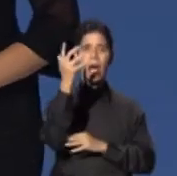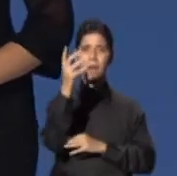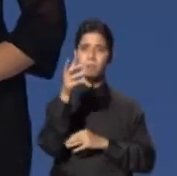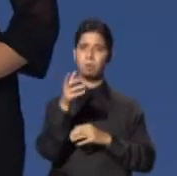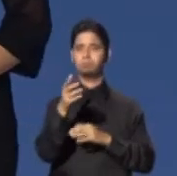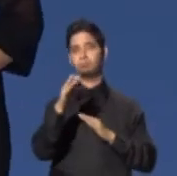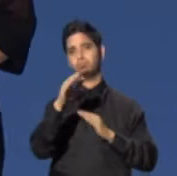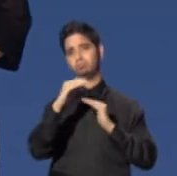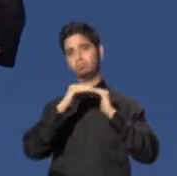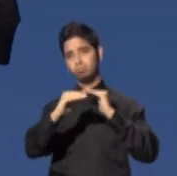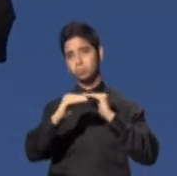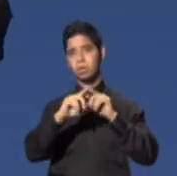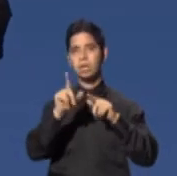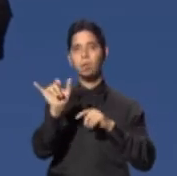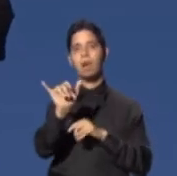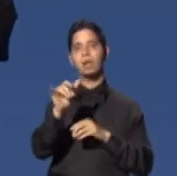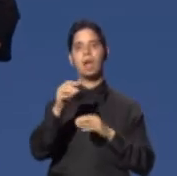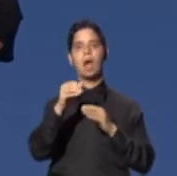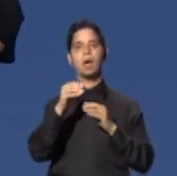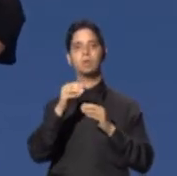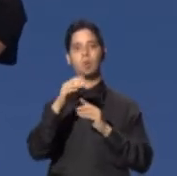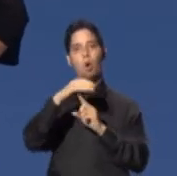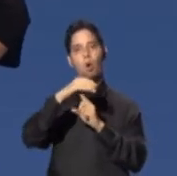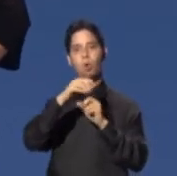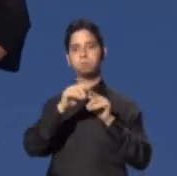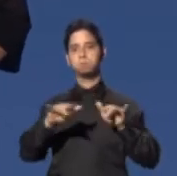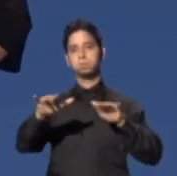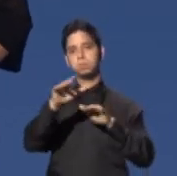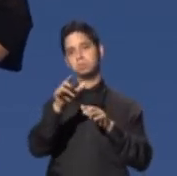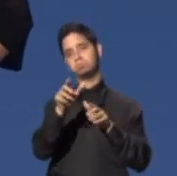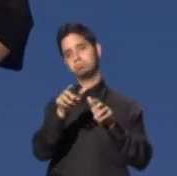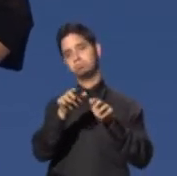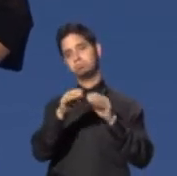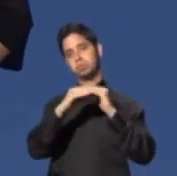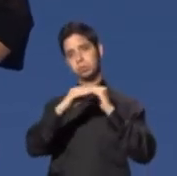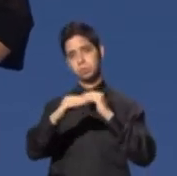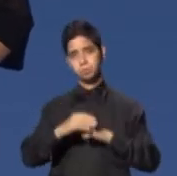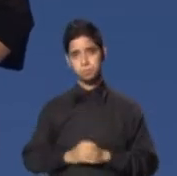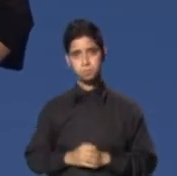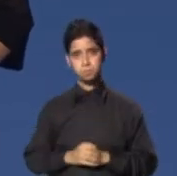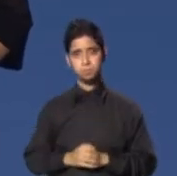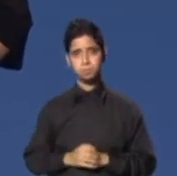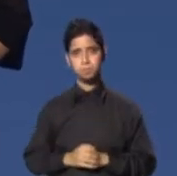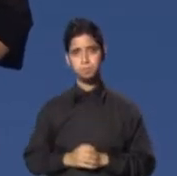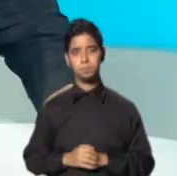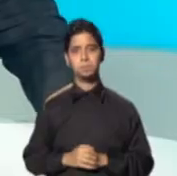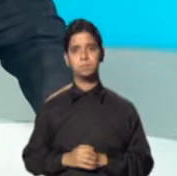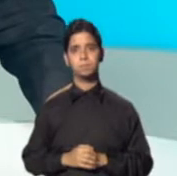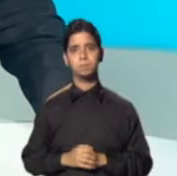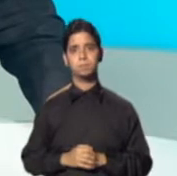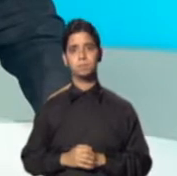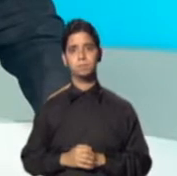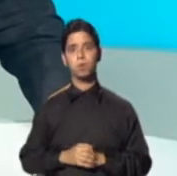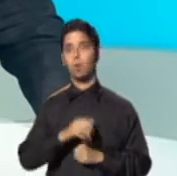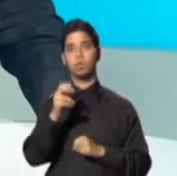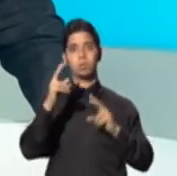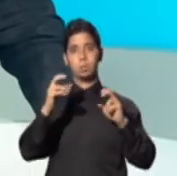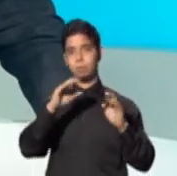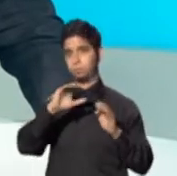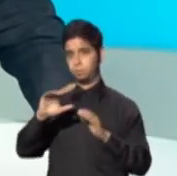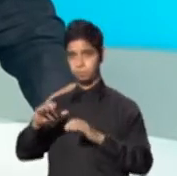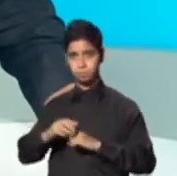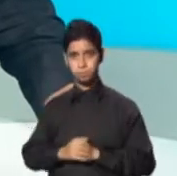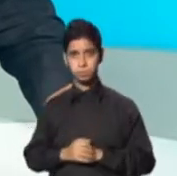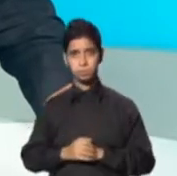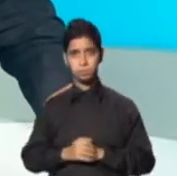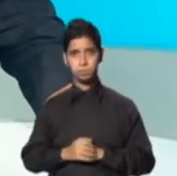esporas de hongos. Amigos, esta ha sido su meteoróloga desde el Laboratorio de Comunicaciones Científicas. En otros temas, representantes de